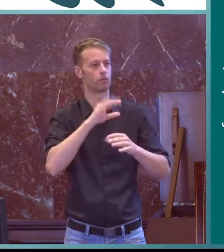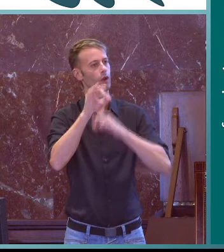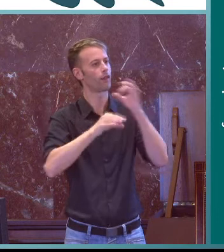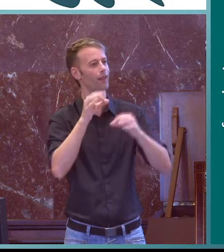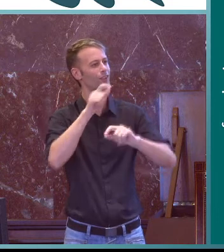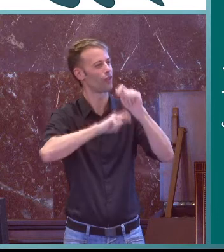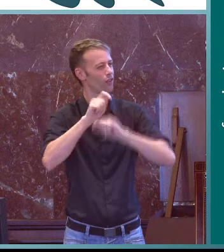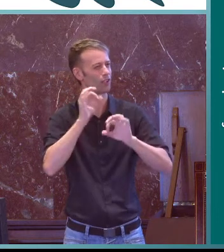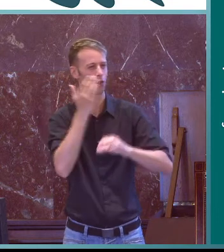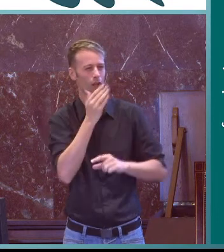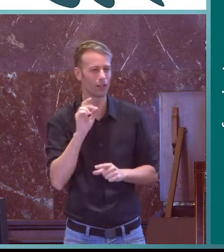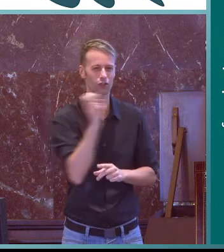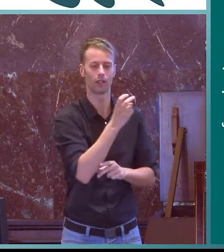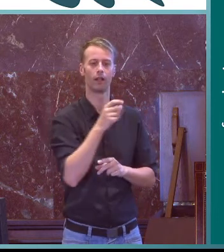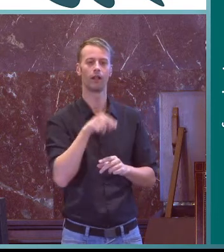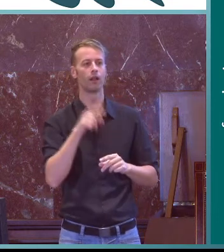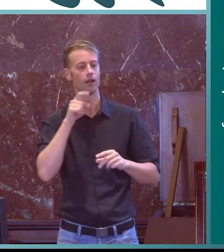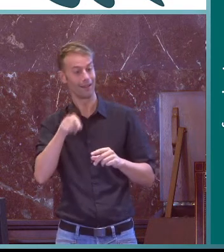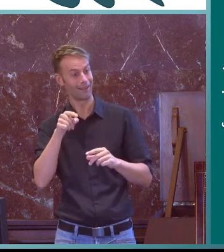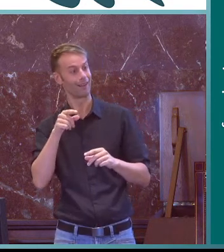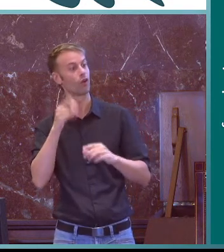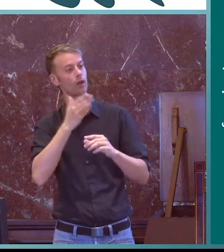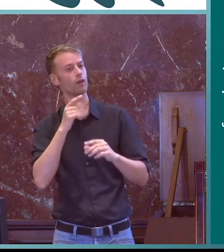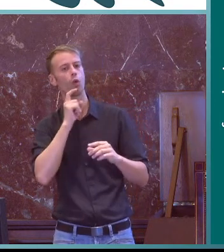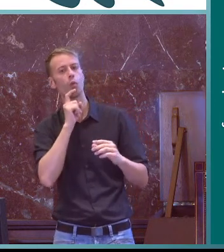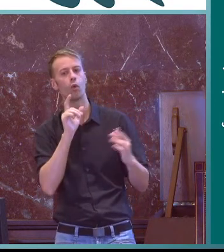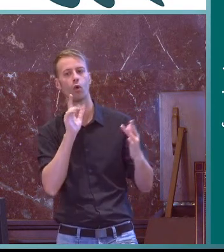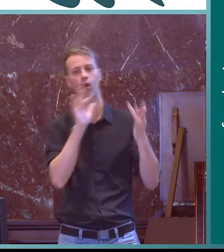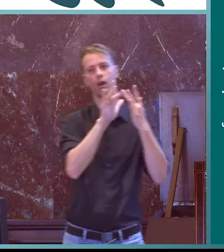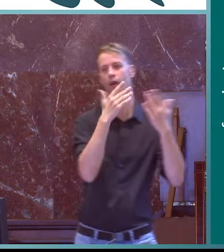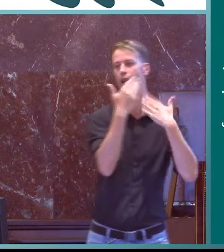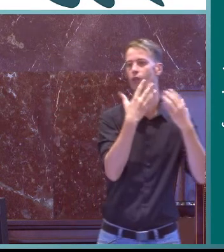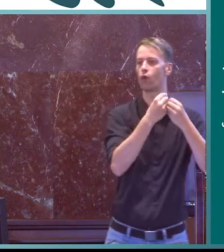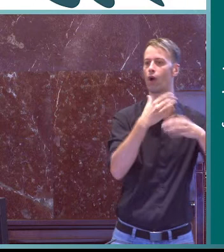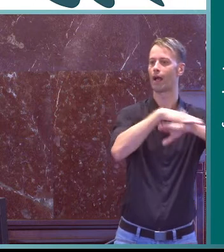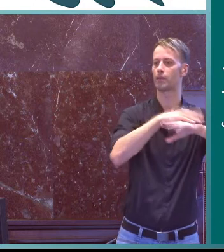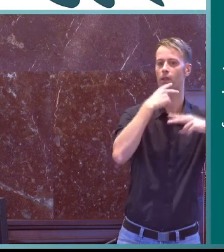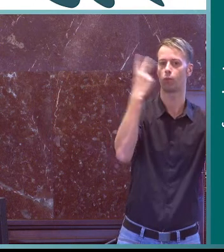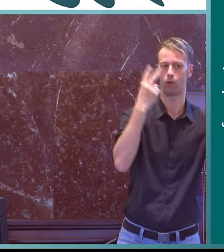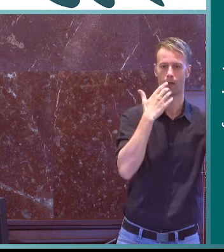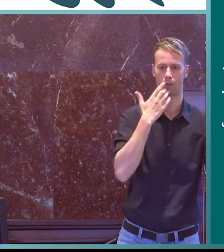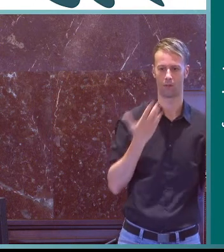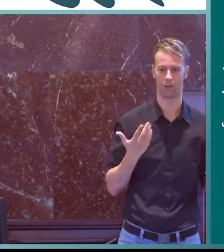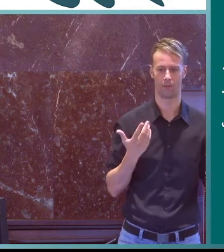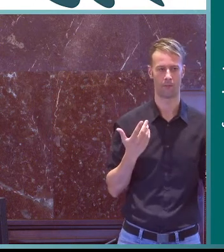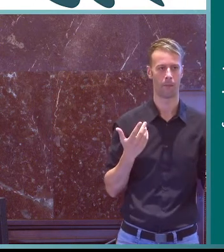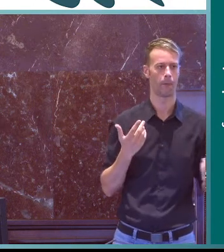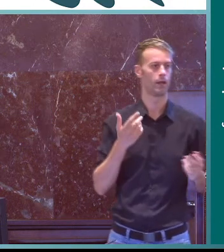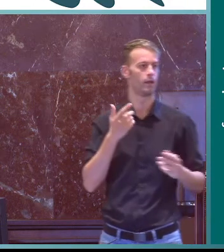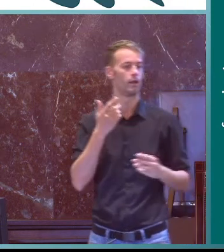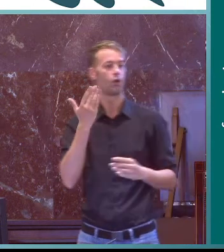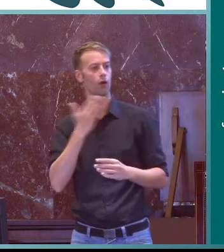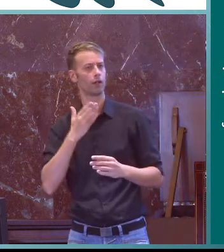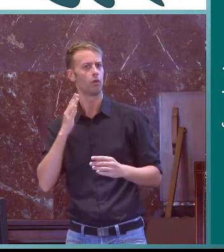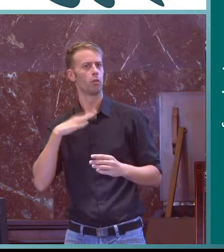ejemplo del colegio la organización de asociaciones de colegios o la relación que tienen con la administración pública